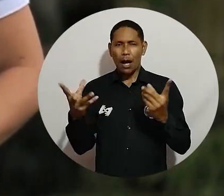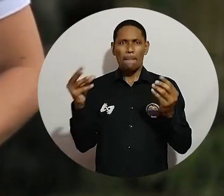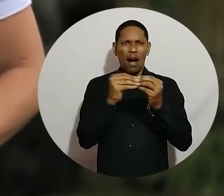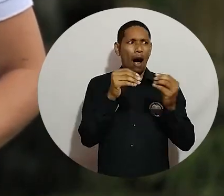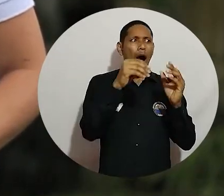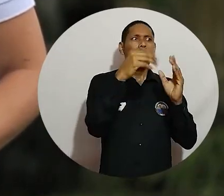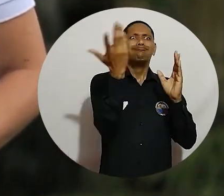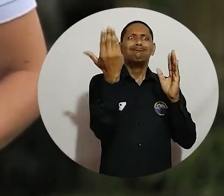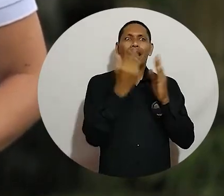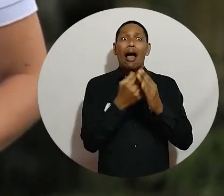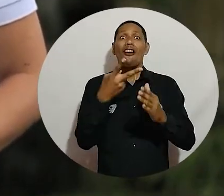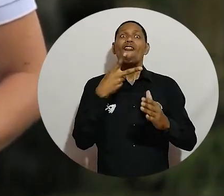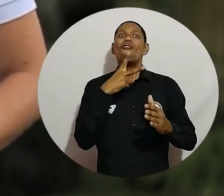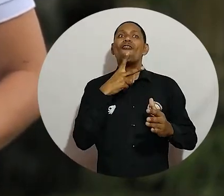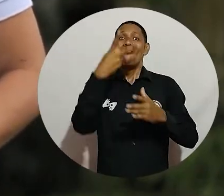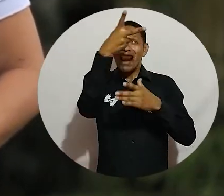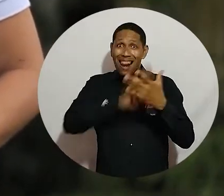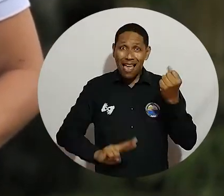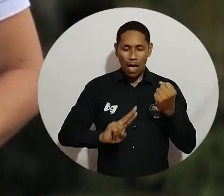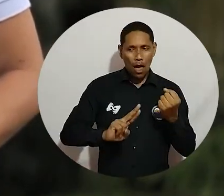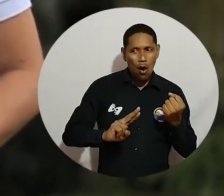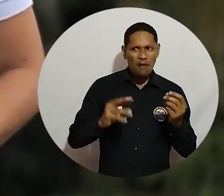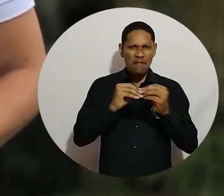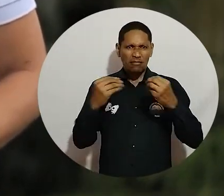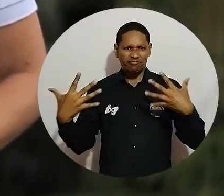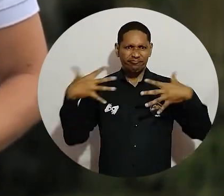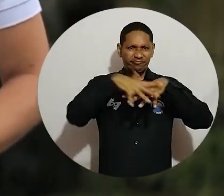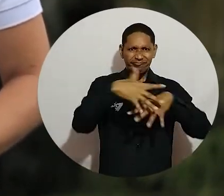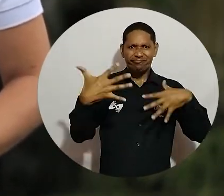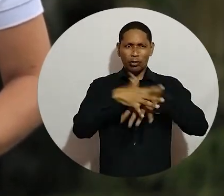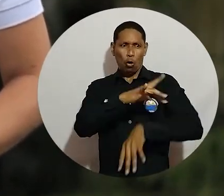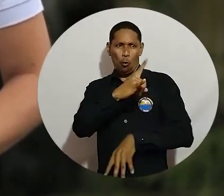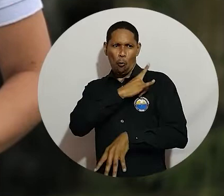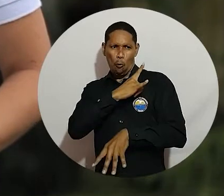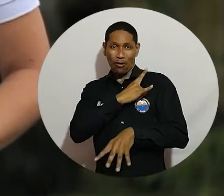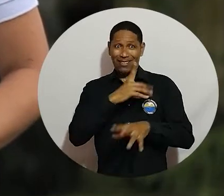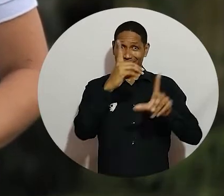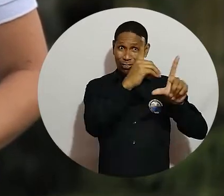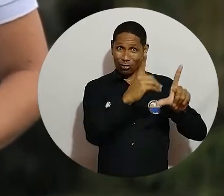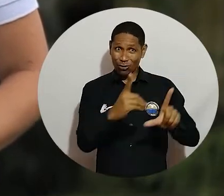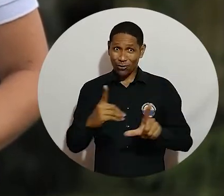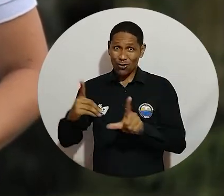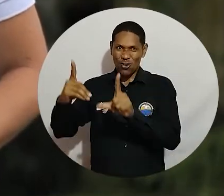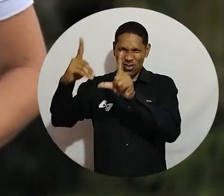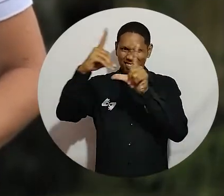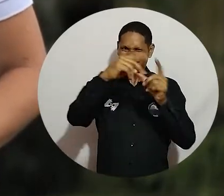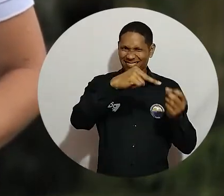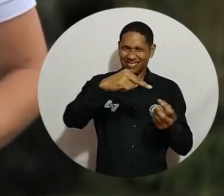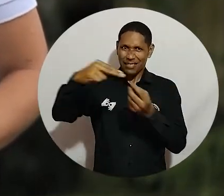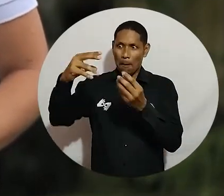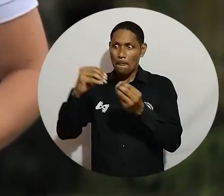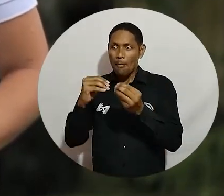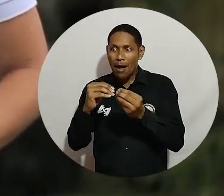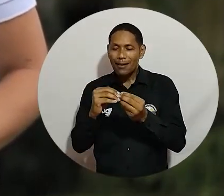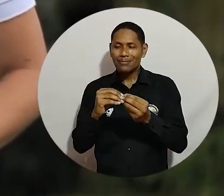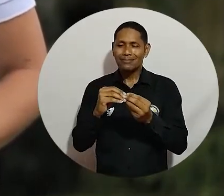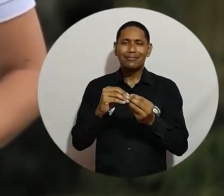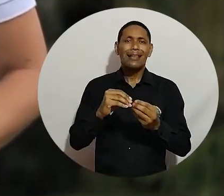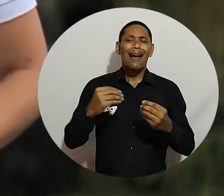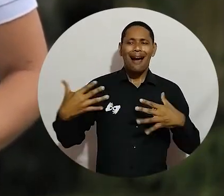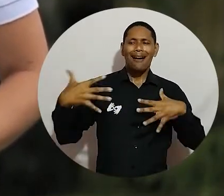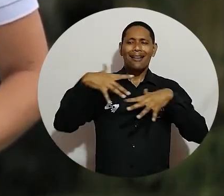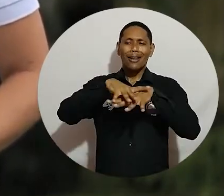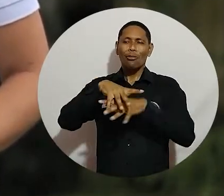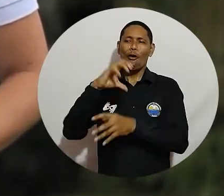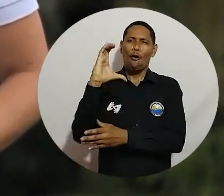Educación Intercultural Bilingüe para los Países Andinos, la Red de Universidades del Doctorado en Ciencias de la Educación y la Red Colombiana